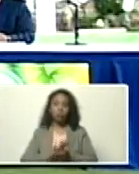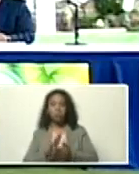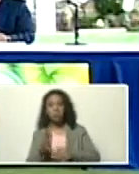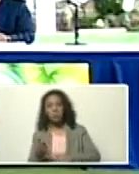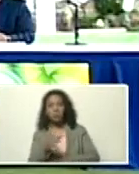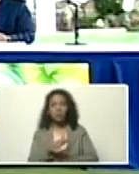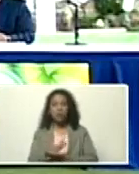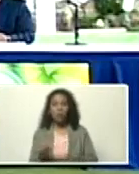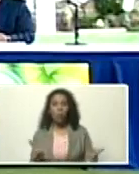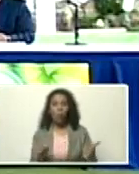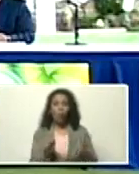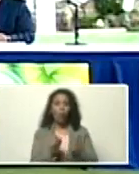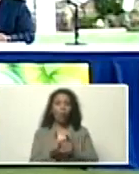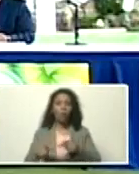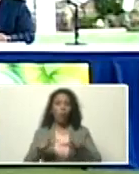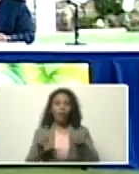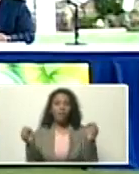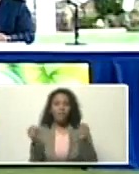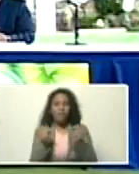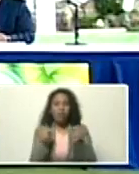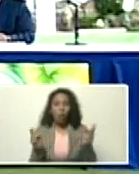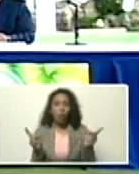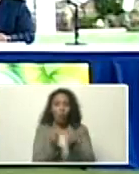se acortarán, las estaciones frías,